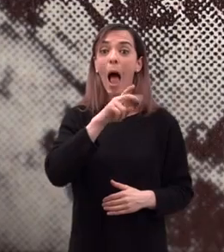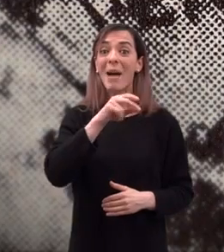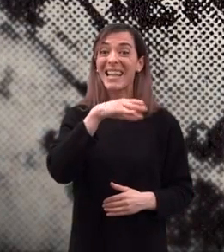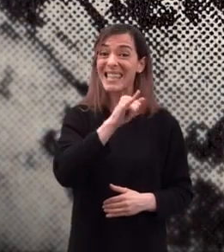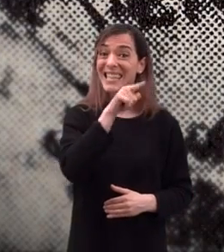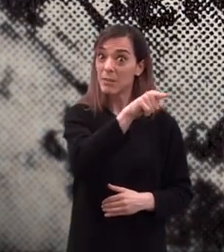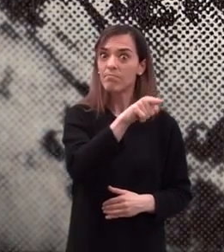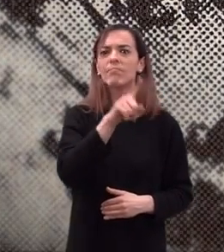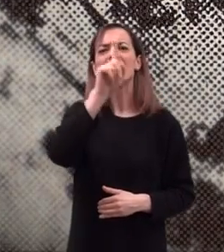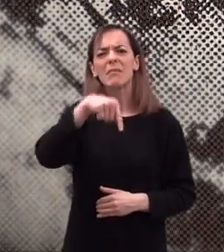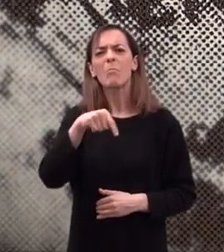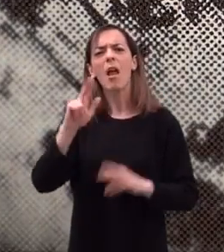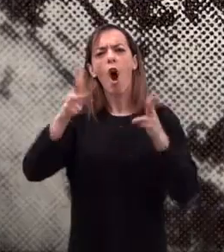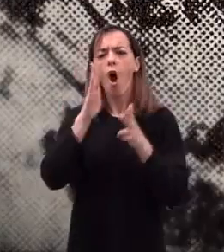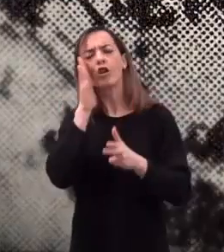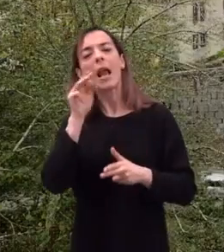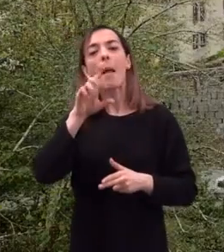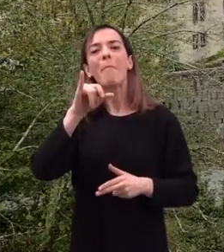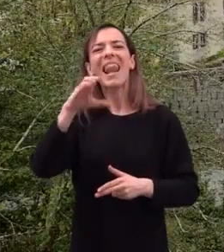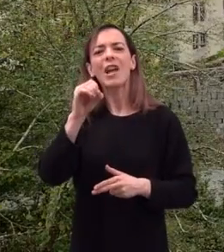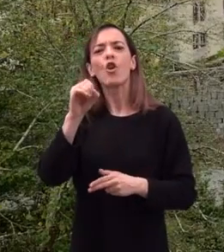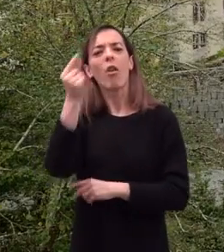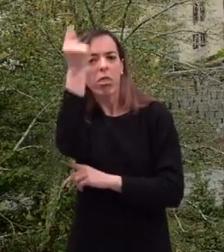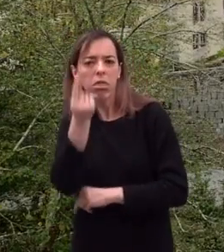Aparici también diseñó el Hotel Pelayo,